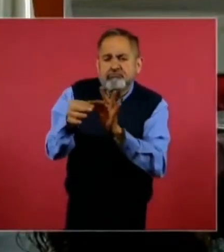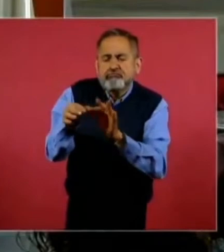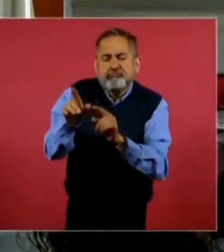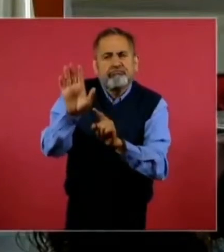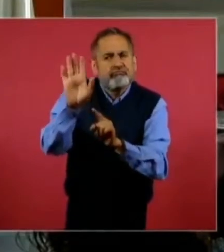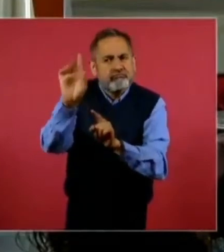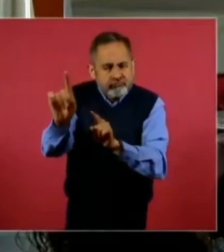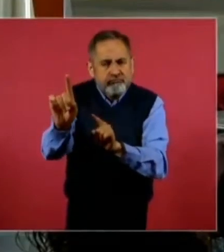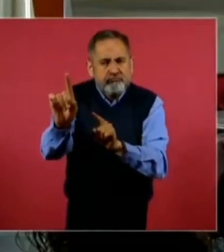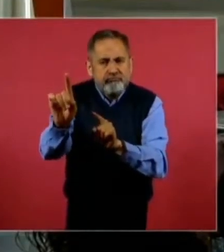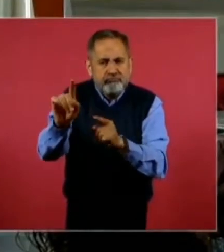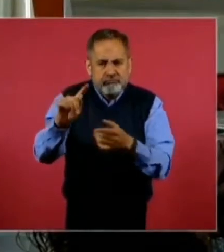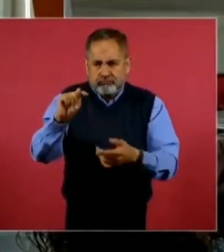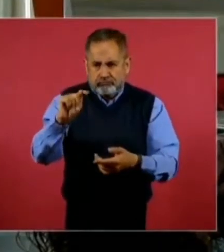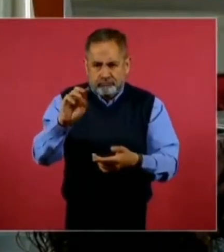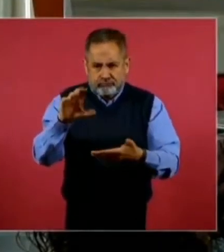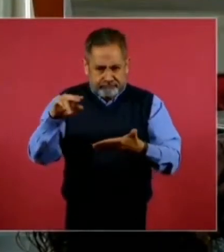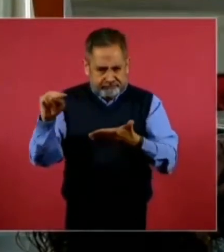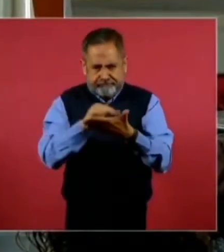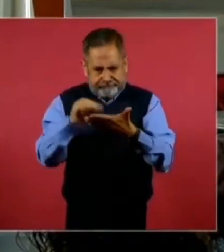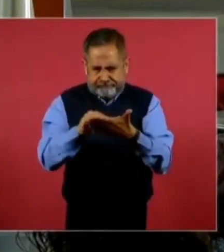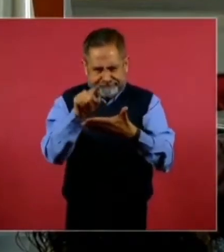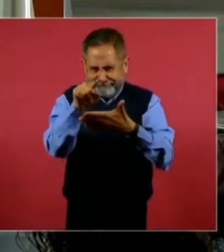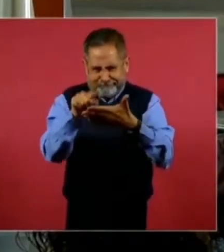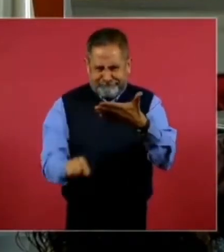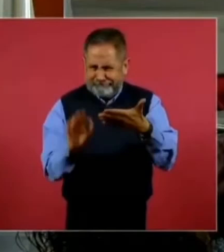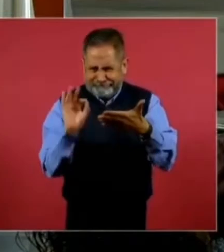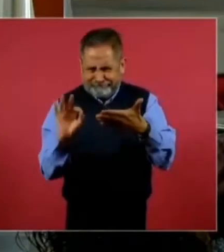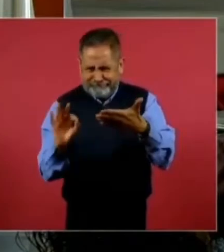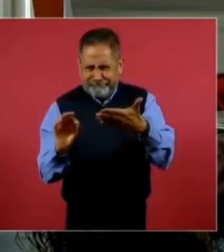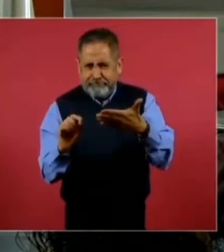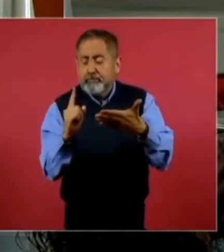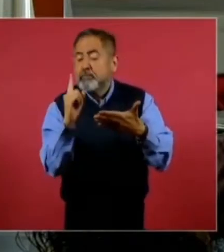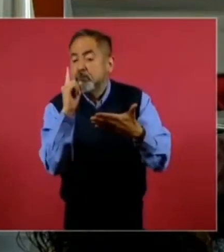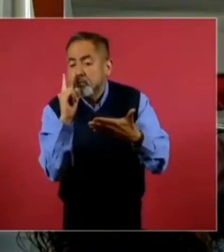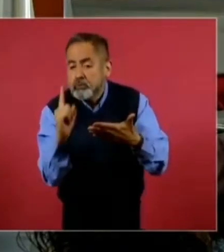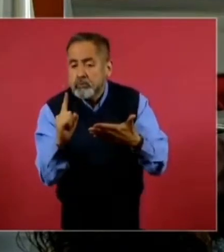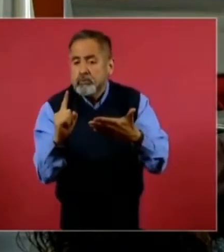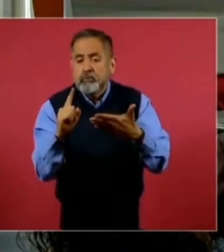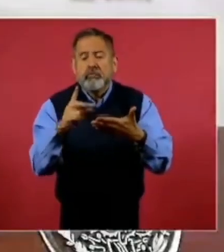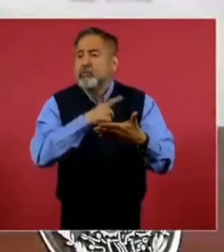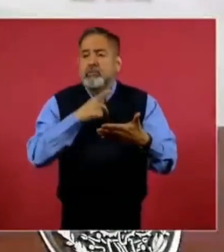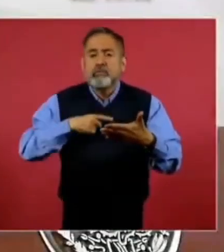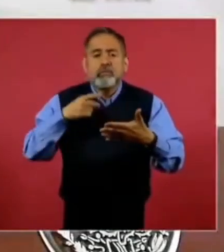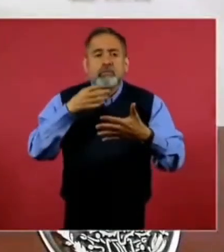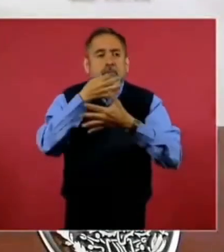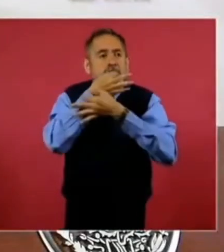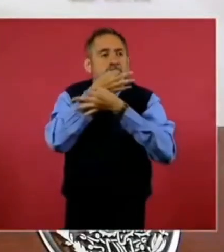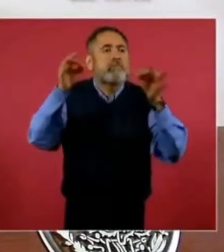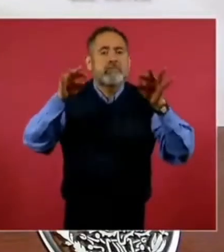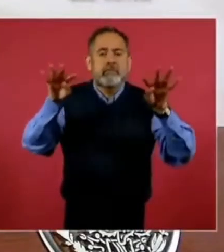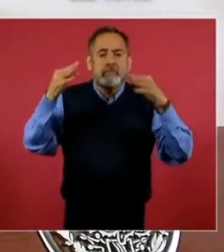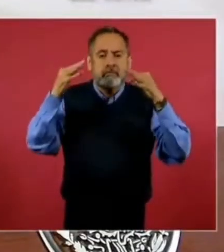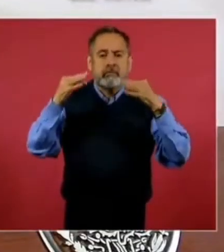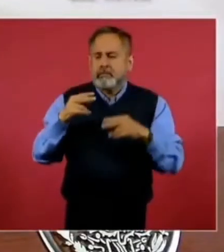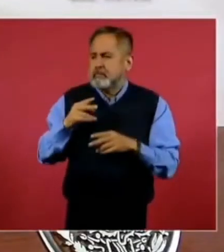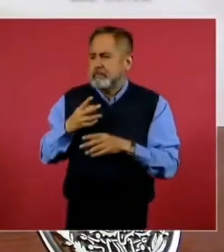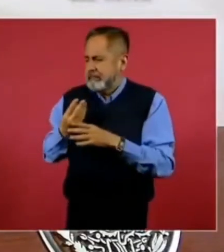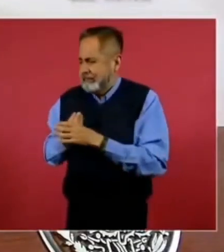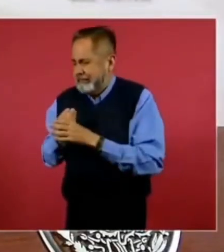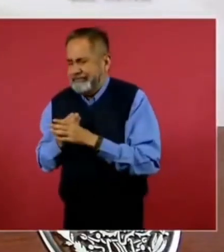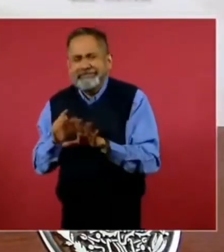tratara en público ni en privado